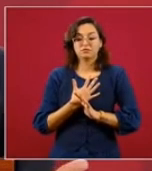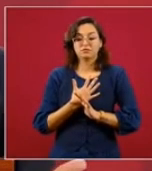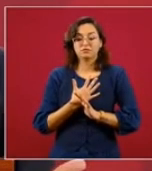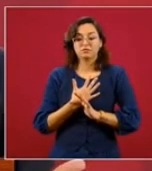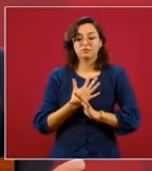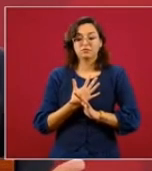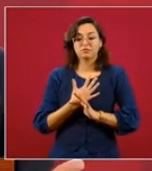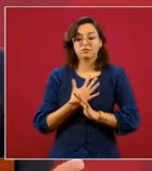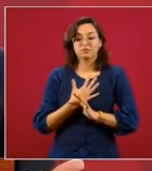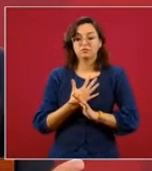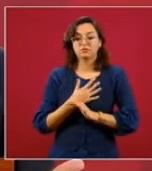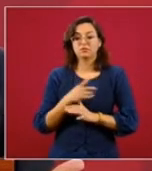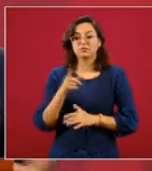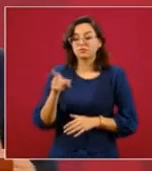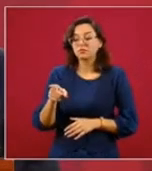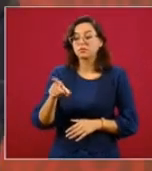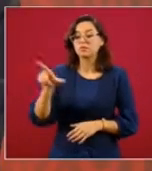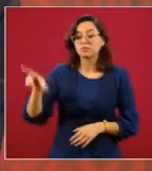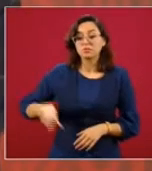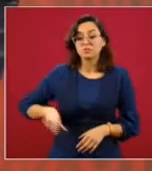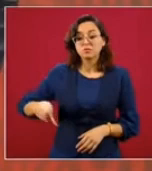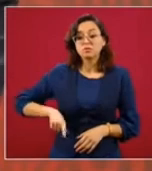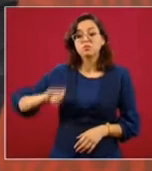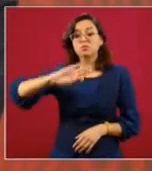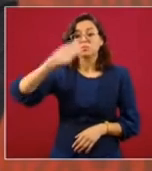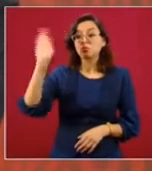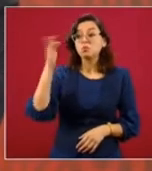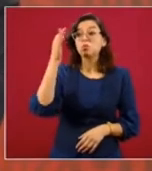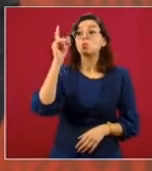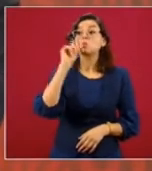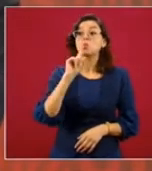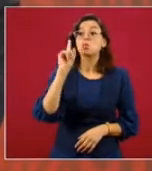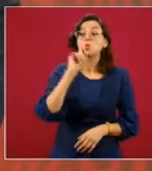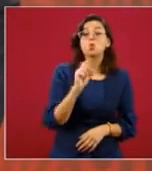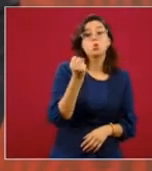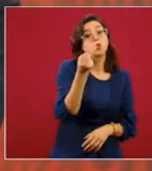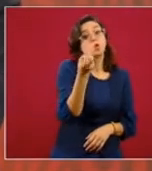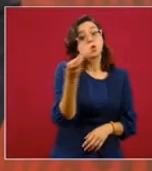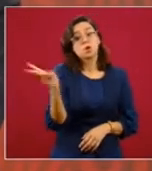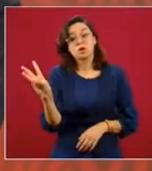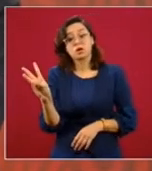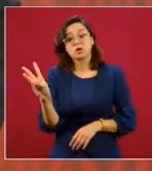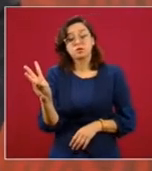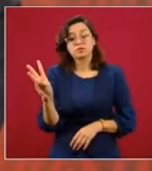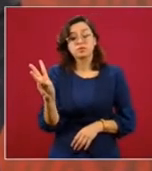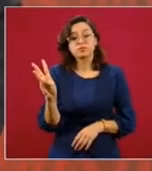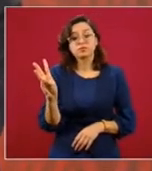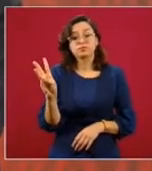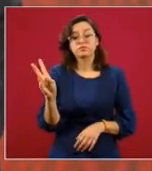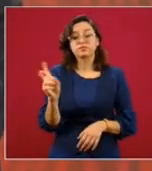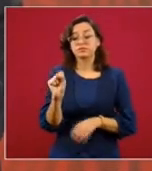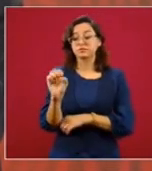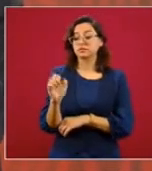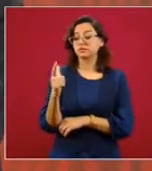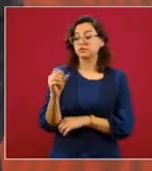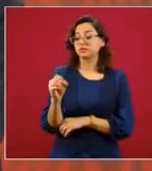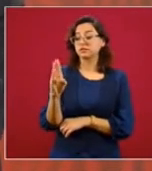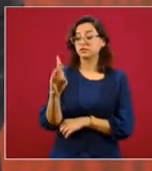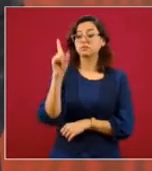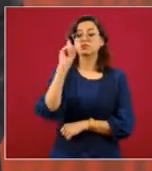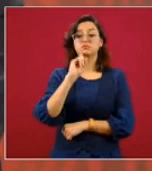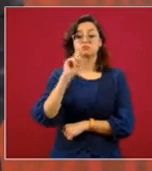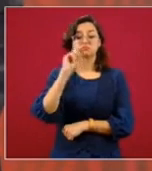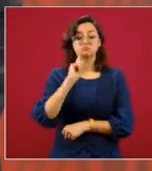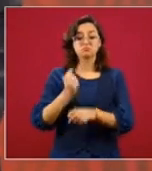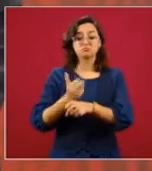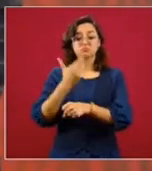gobierno federal, la secretaria de gobernación, la